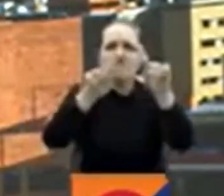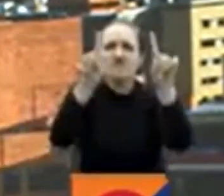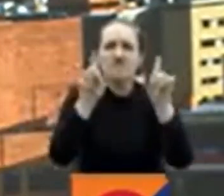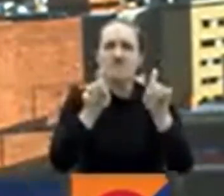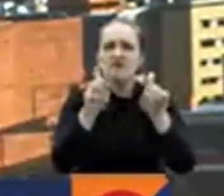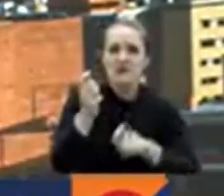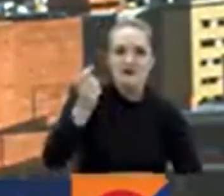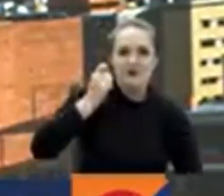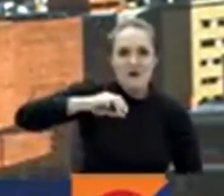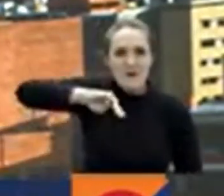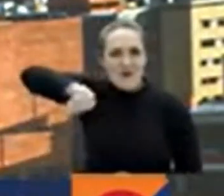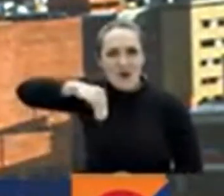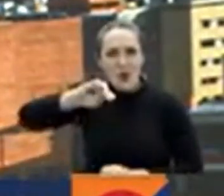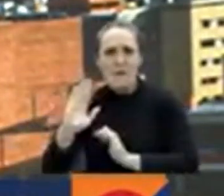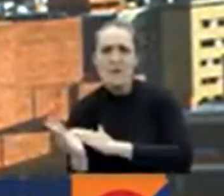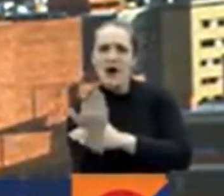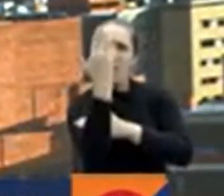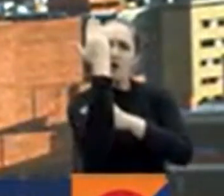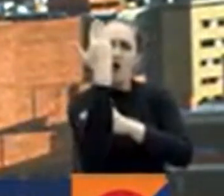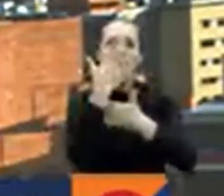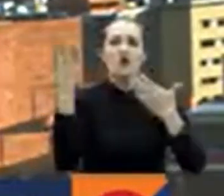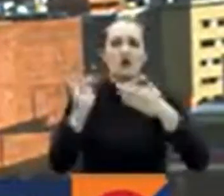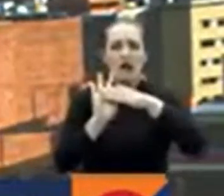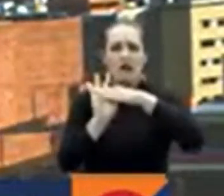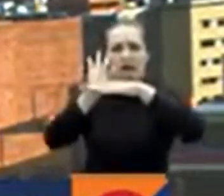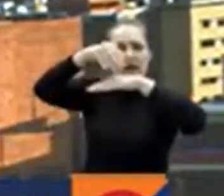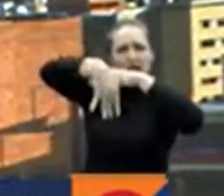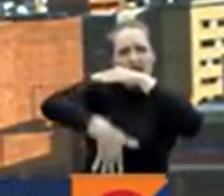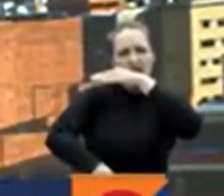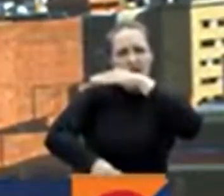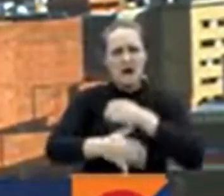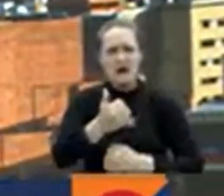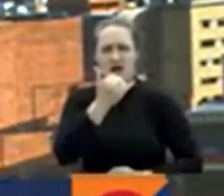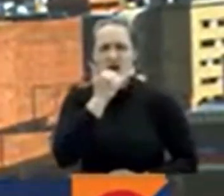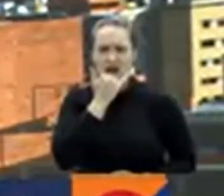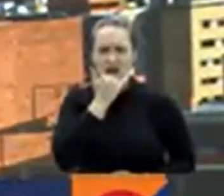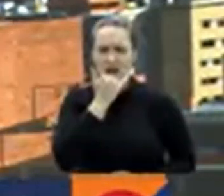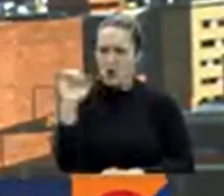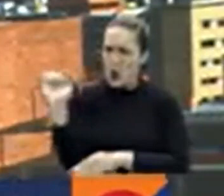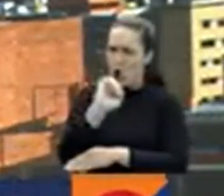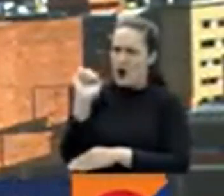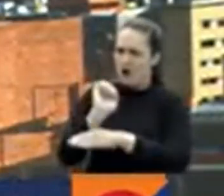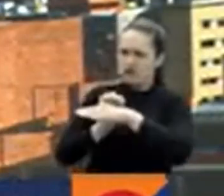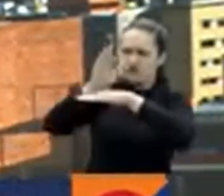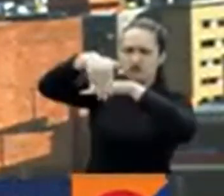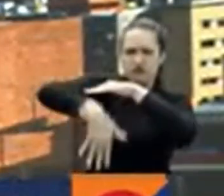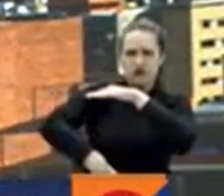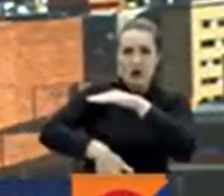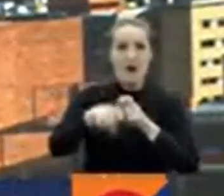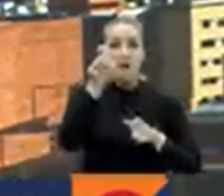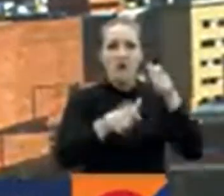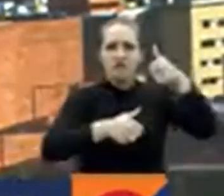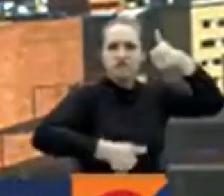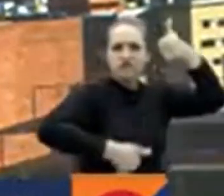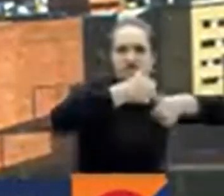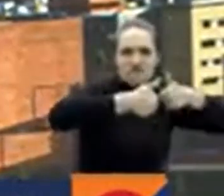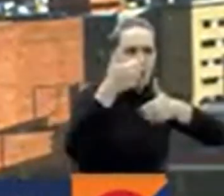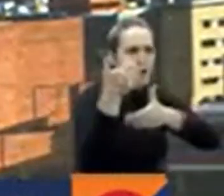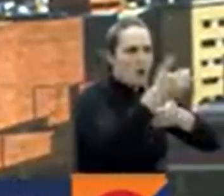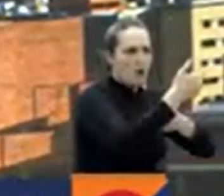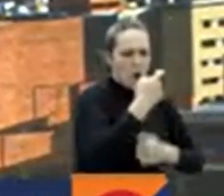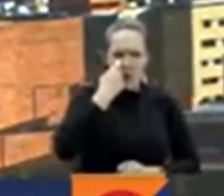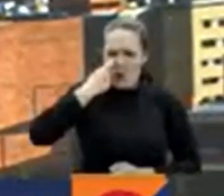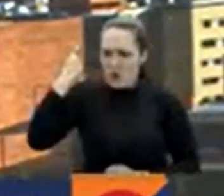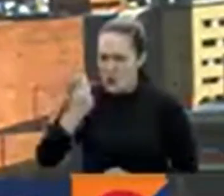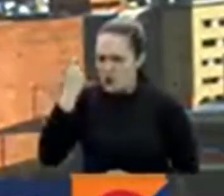pasado miércoles en la madrugada en el Salto de Tequendama. Aunque desde un comienzo las autoridades y los organismos de socorro buscan